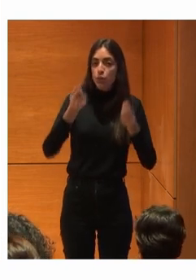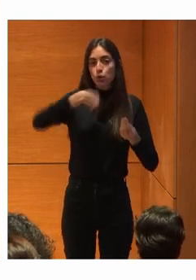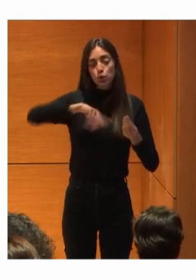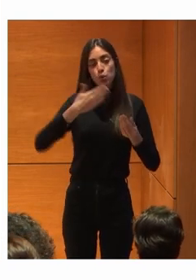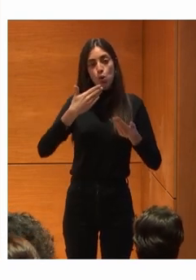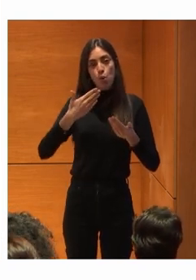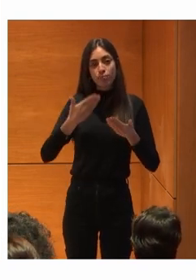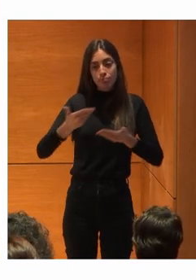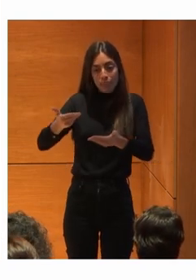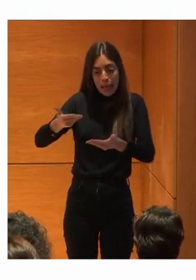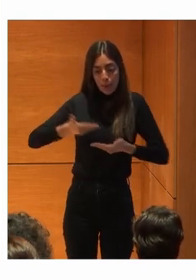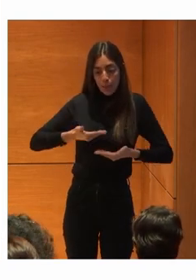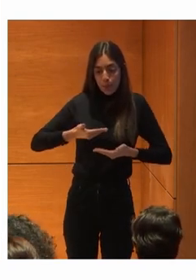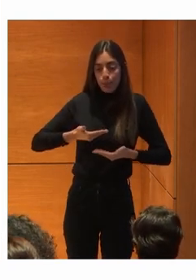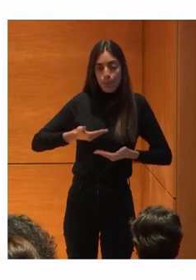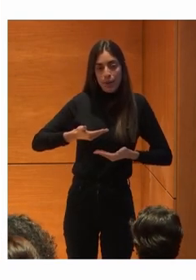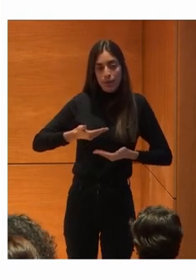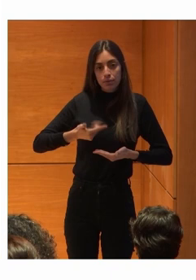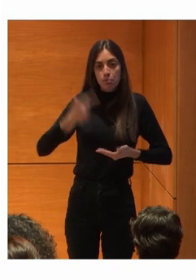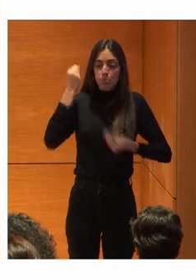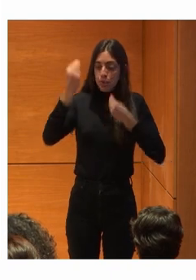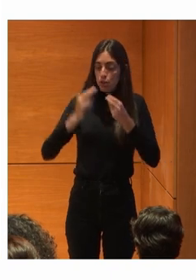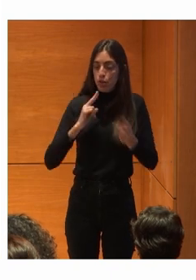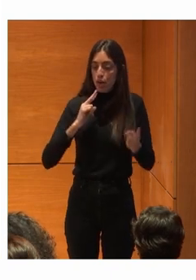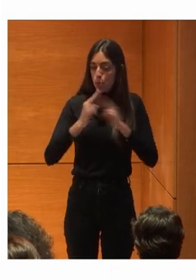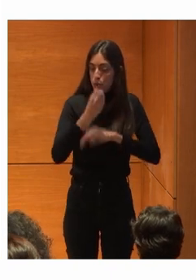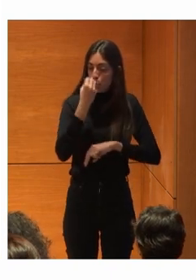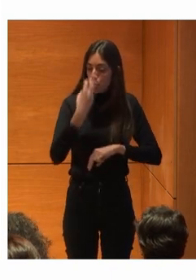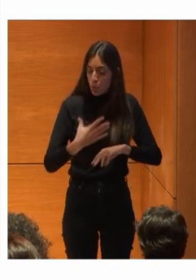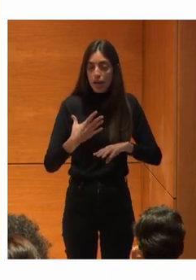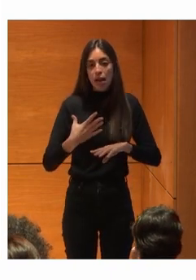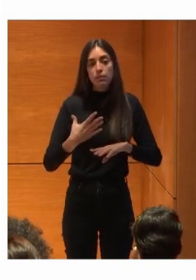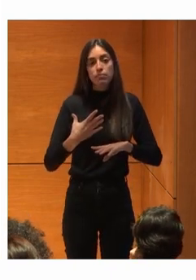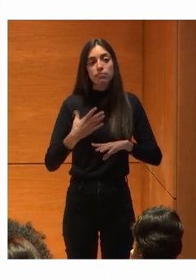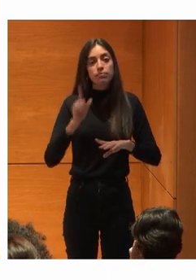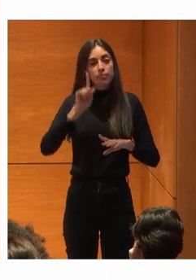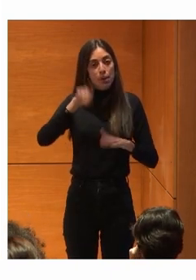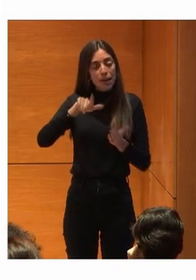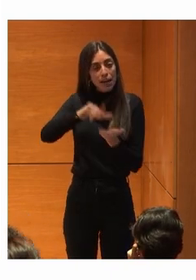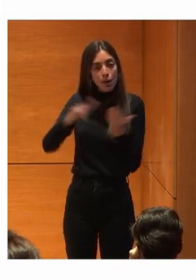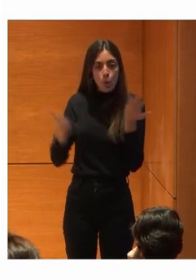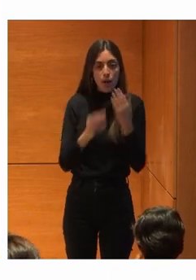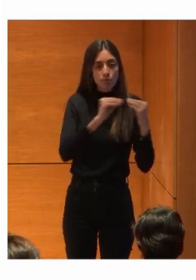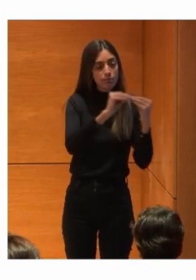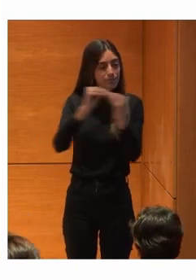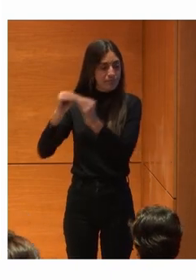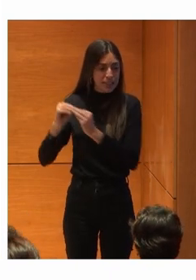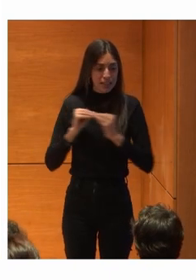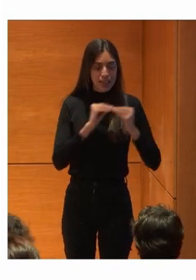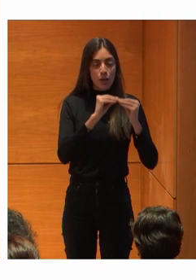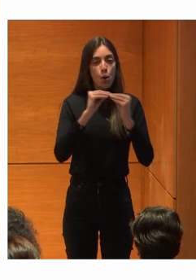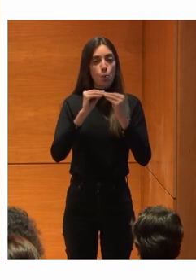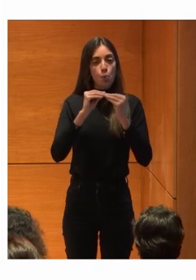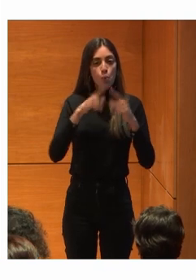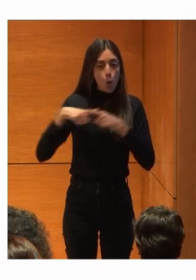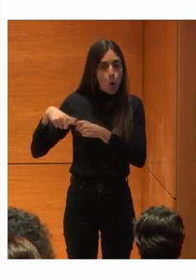una invitación Y yo creo que hay Muy buena respuesta Por parte de las empresas Hay un lenguaje Cada vez más común Más compartido